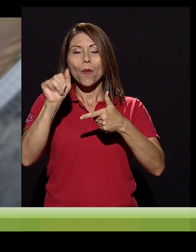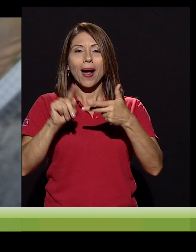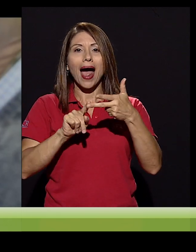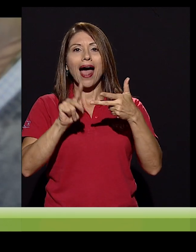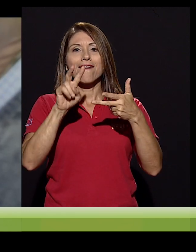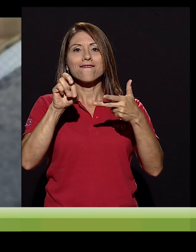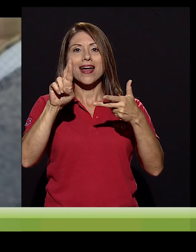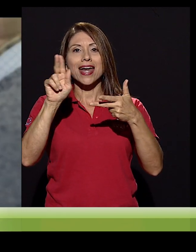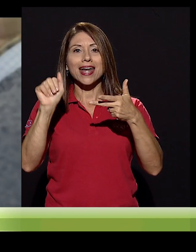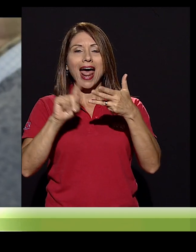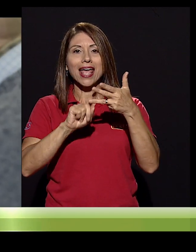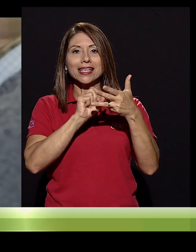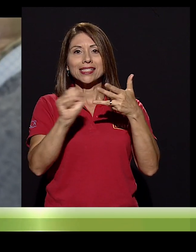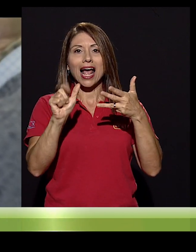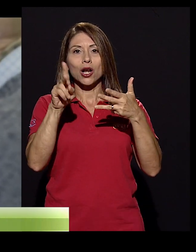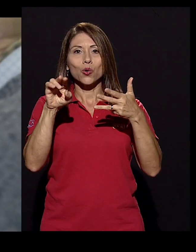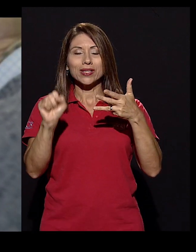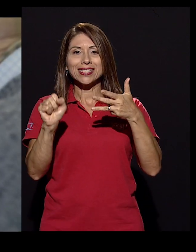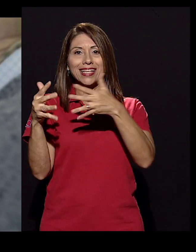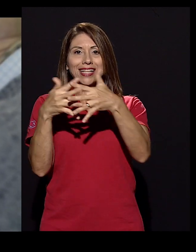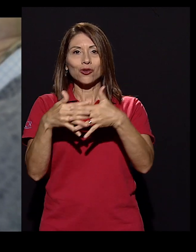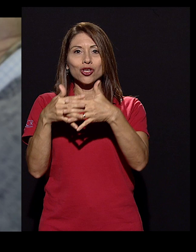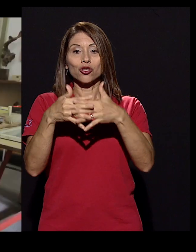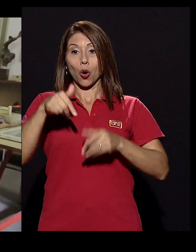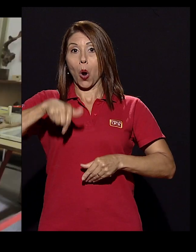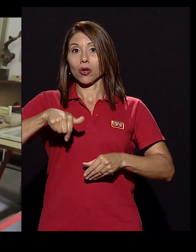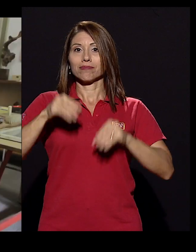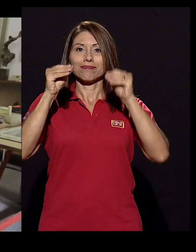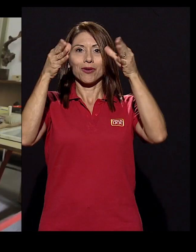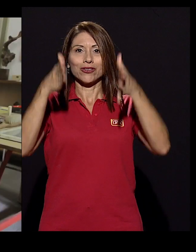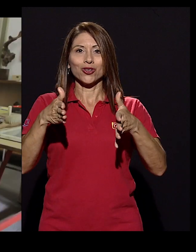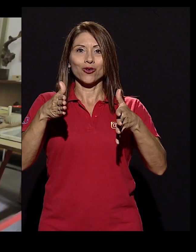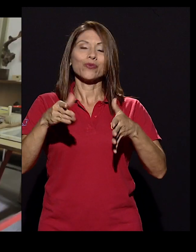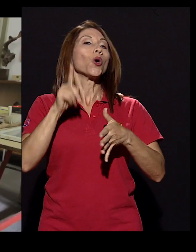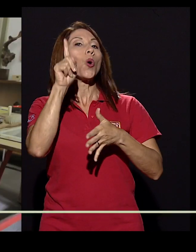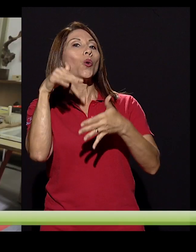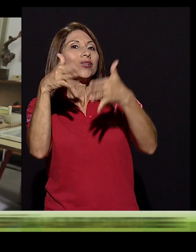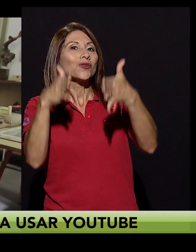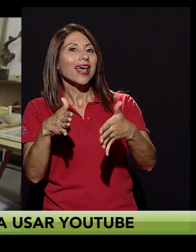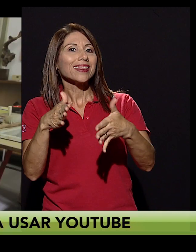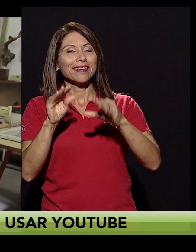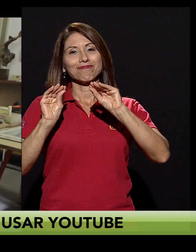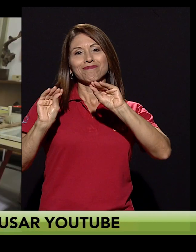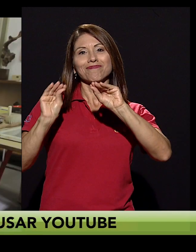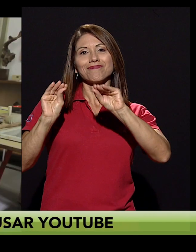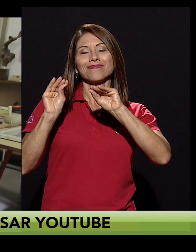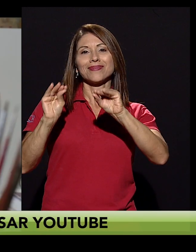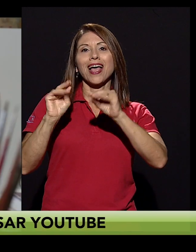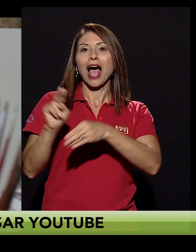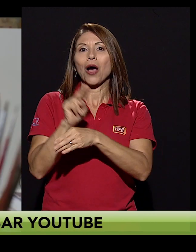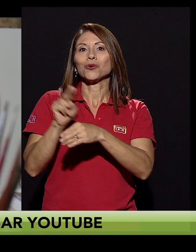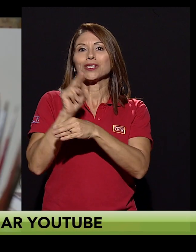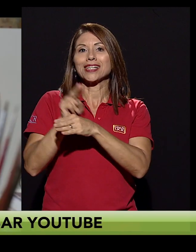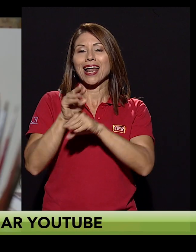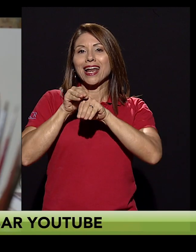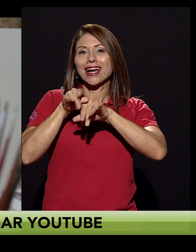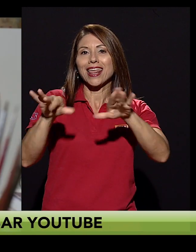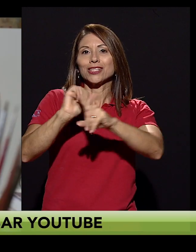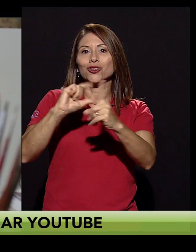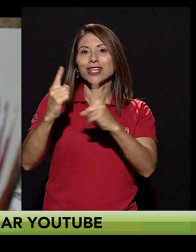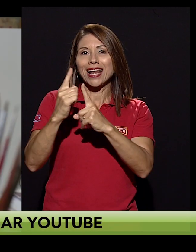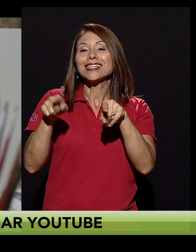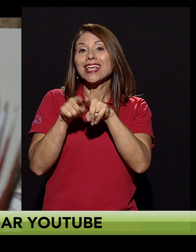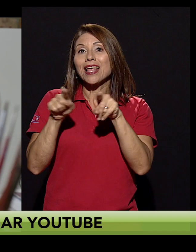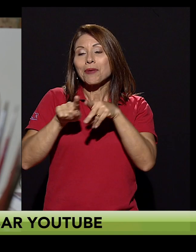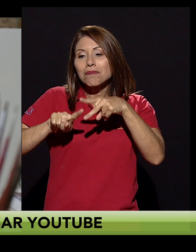Con más de 2.000 cuadros sus pinturas han visitado diferentes ciudades como Milán, Roma, Berna y San Luis en Estados Unidos. Hoy